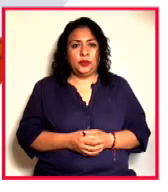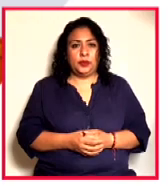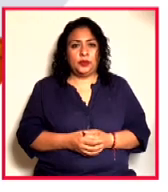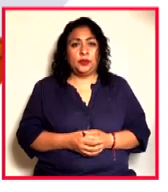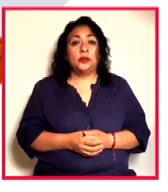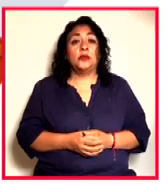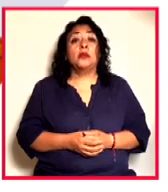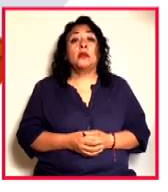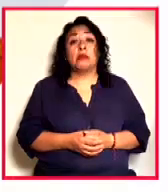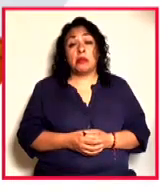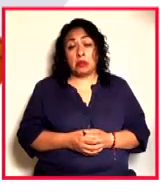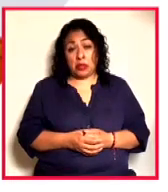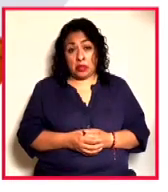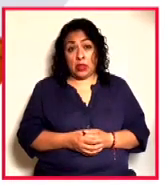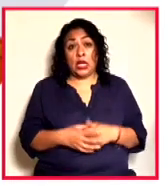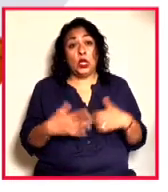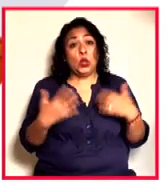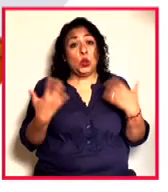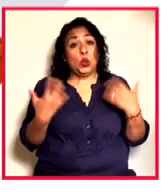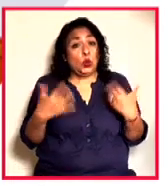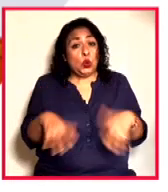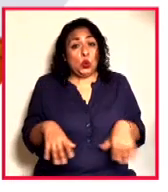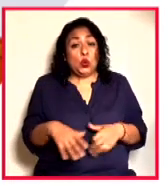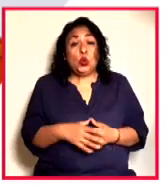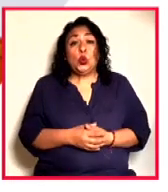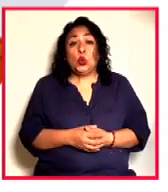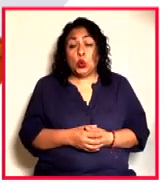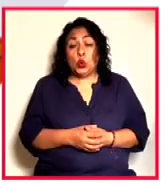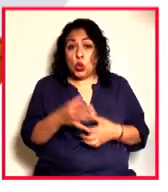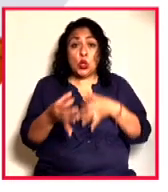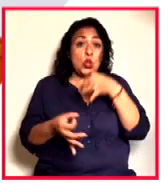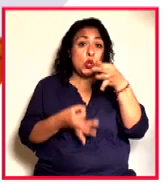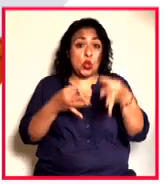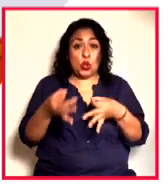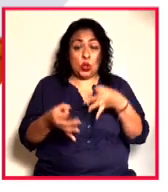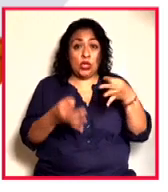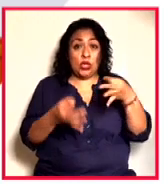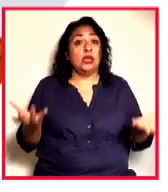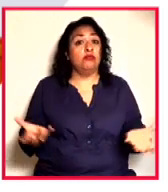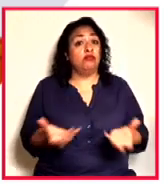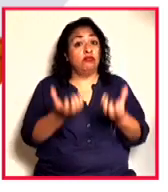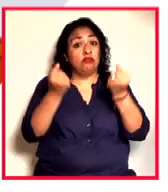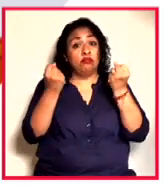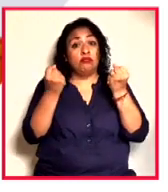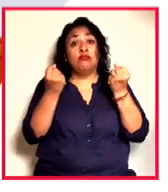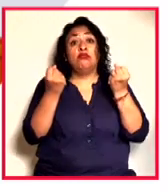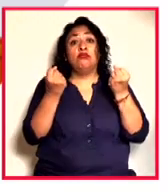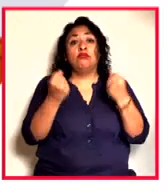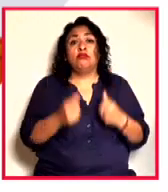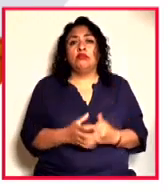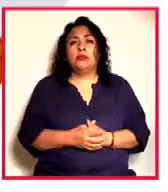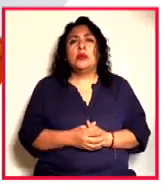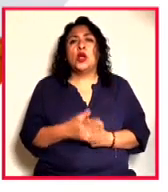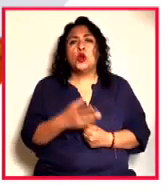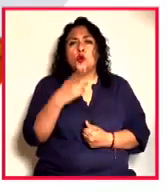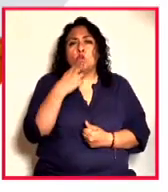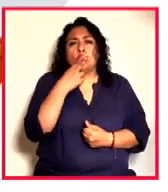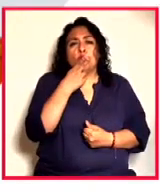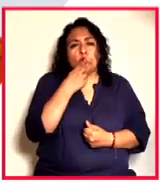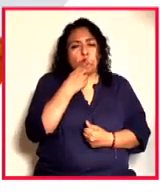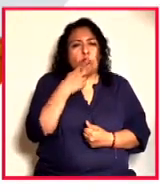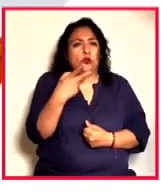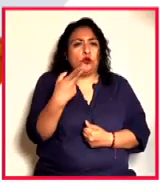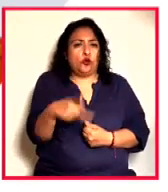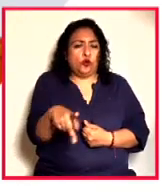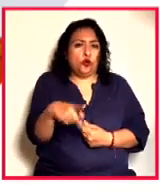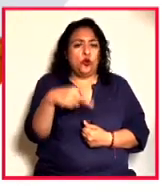Ay, bueno, pues una gran, gran noticia la recuperación de nuestro patrimonio que está